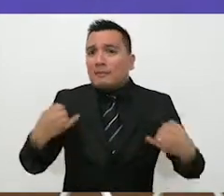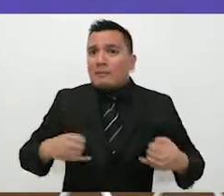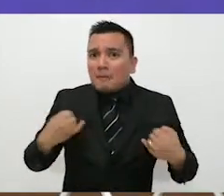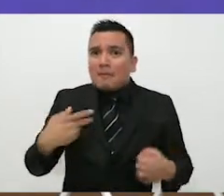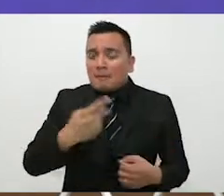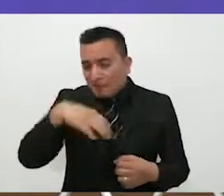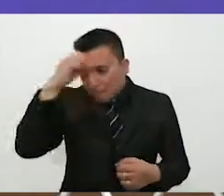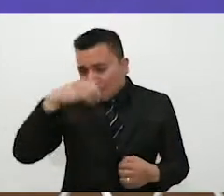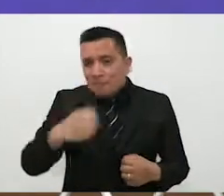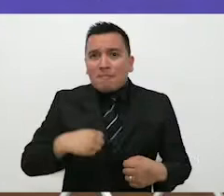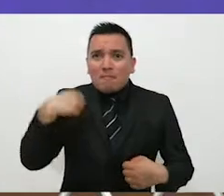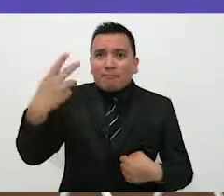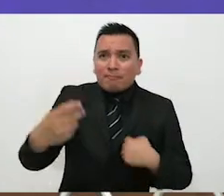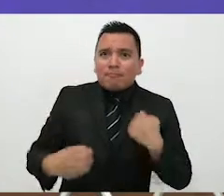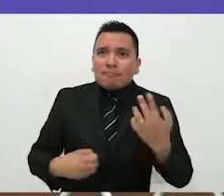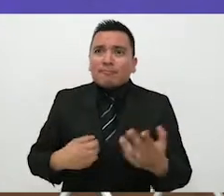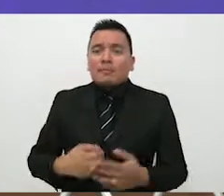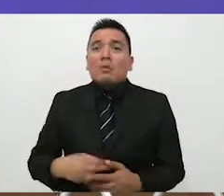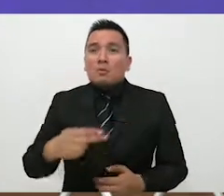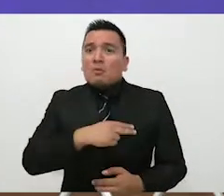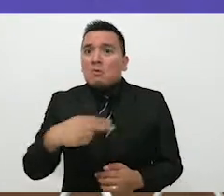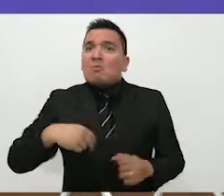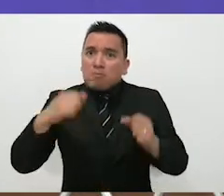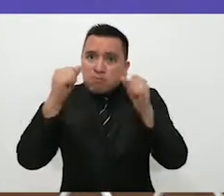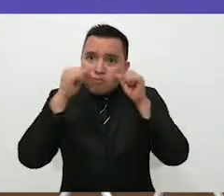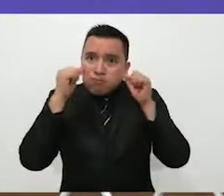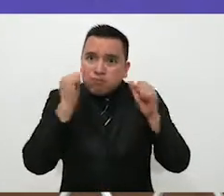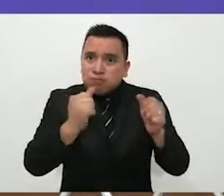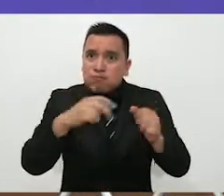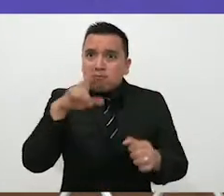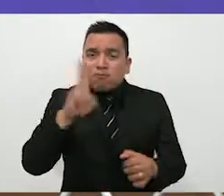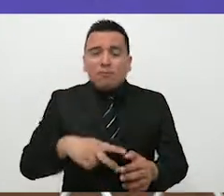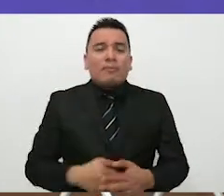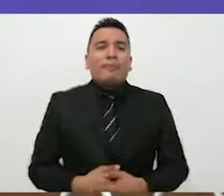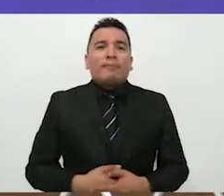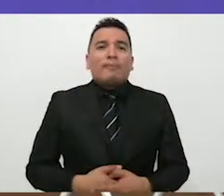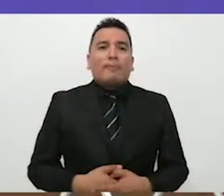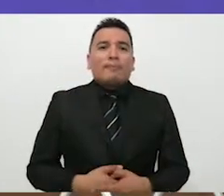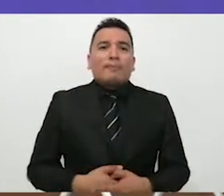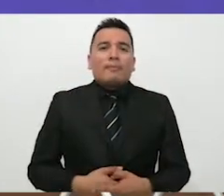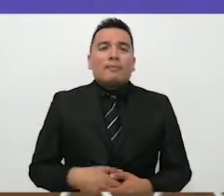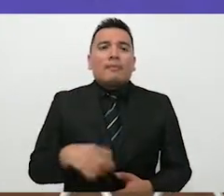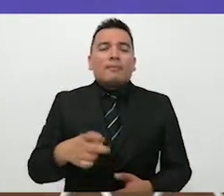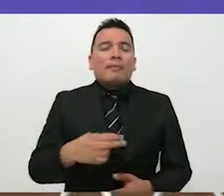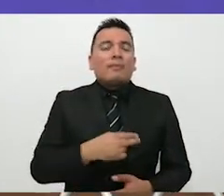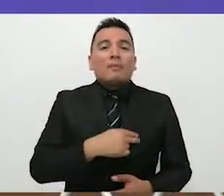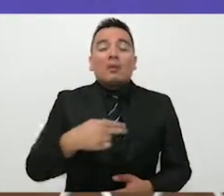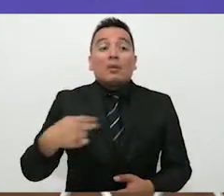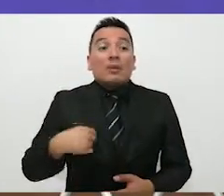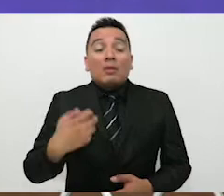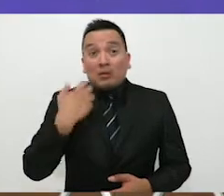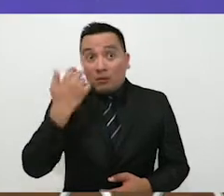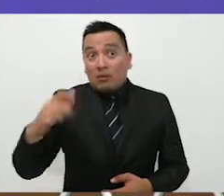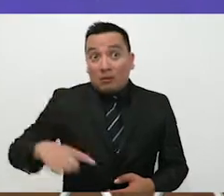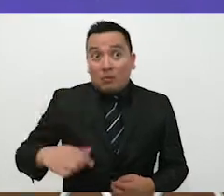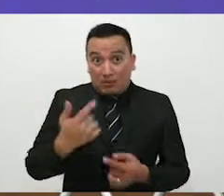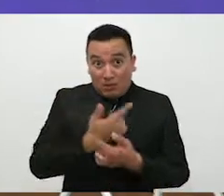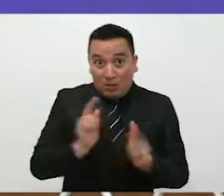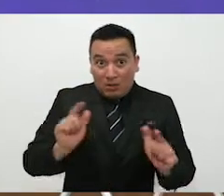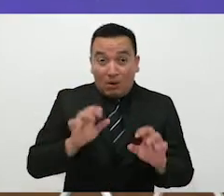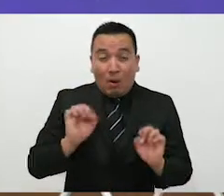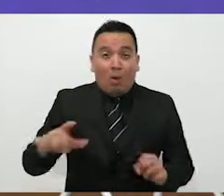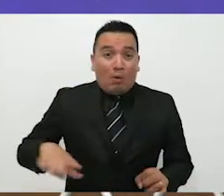participar, de que sí son escuchados y de que no hay otra manera de forjar buenas democracias y democracias